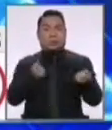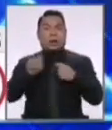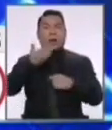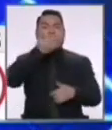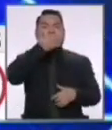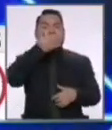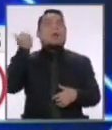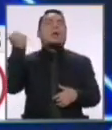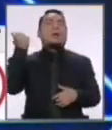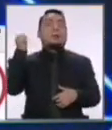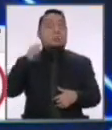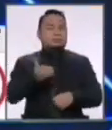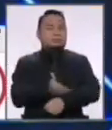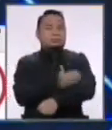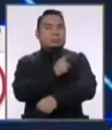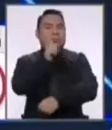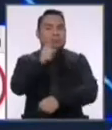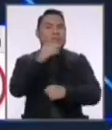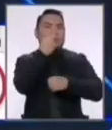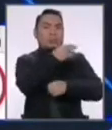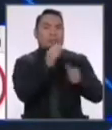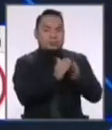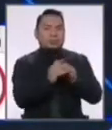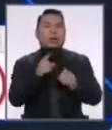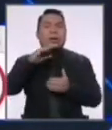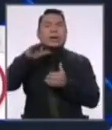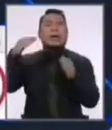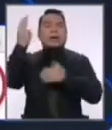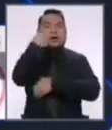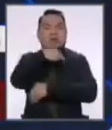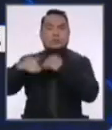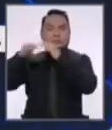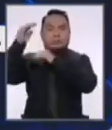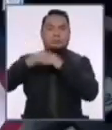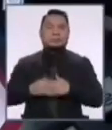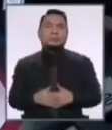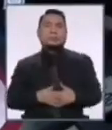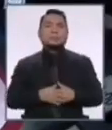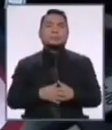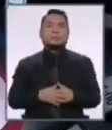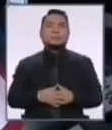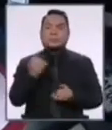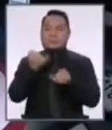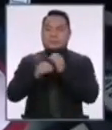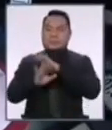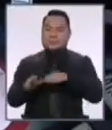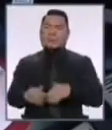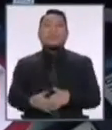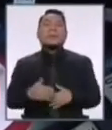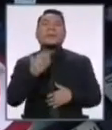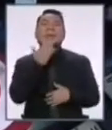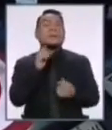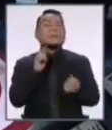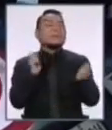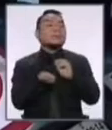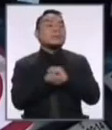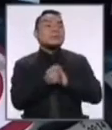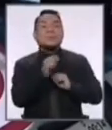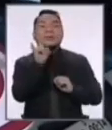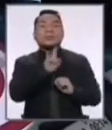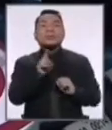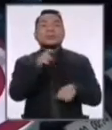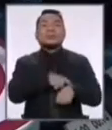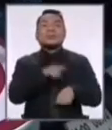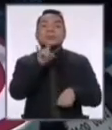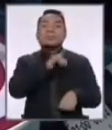a mejorar tu posta y tu centro de salud. ¿Tiempo? ¿Quién sigue? ¿Quién continúa? ¿Quién quiere